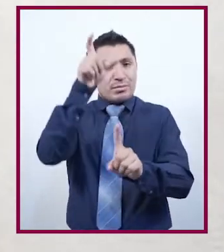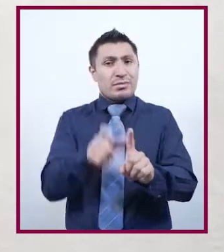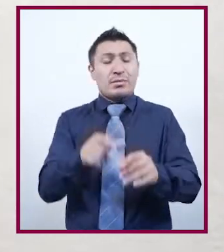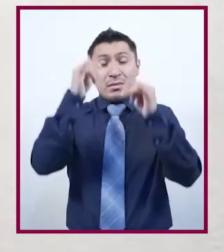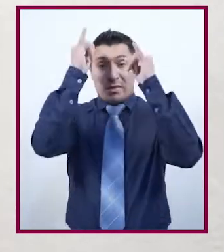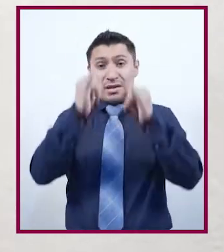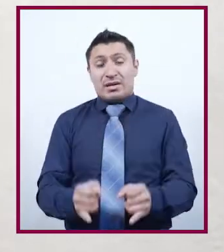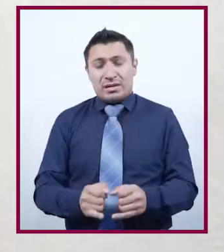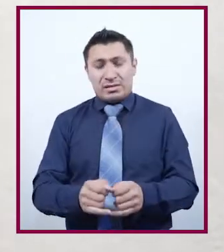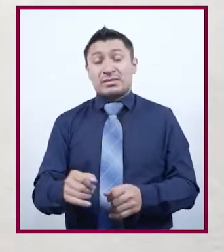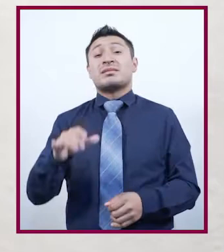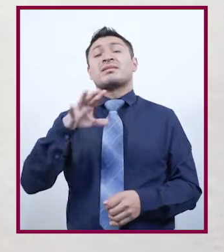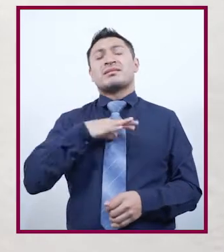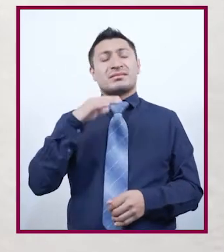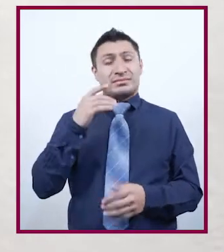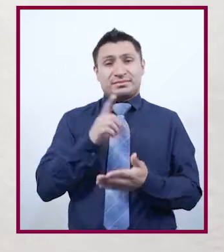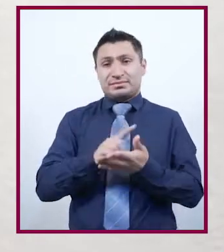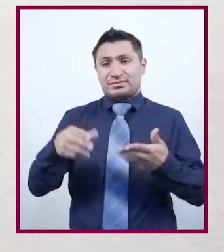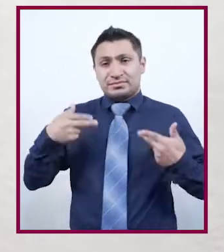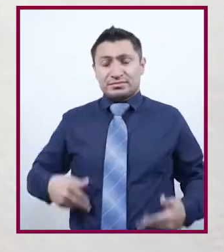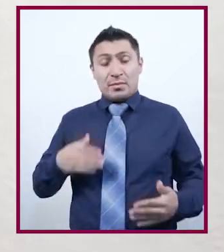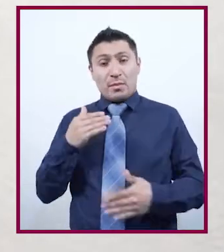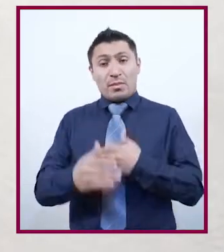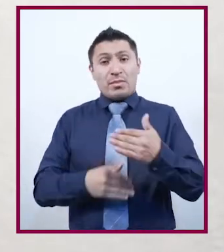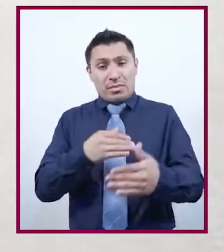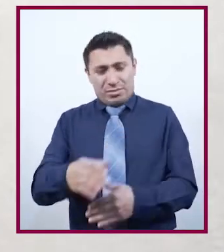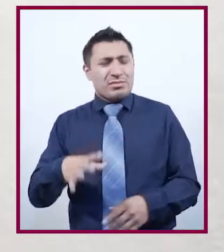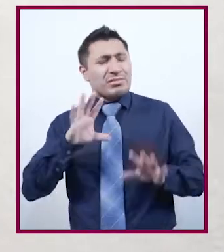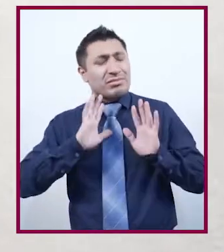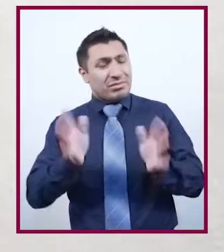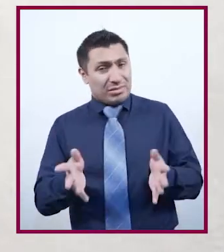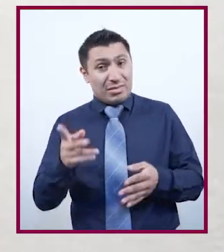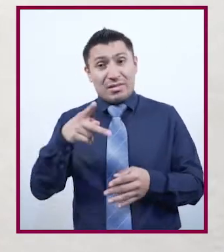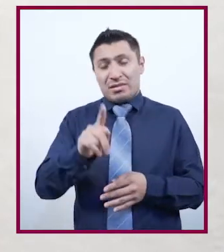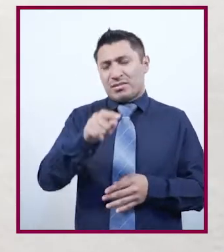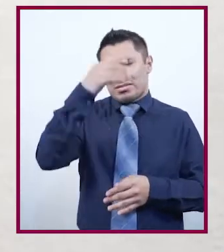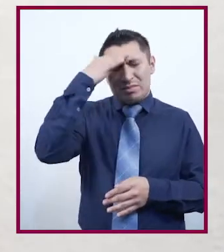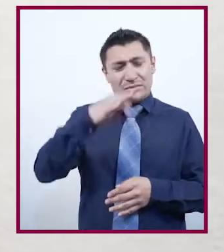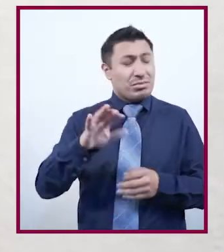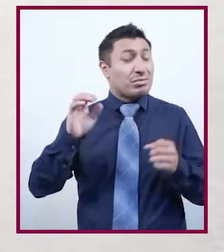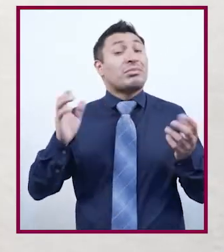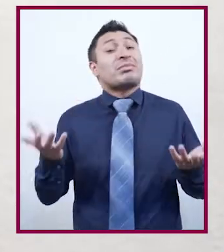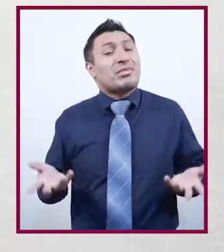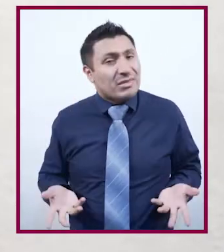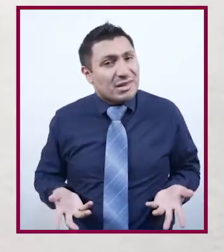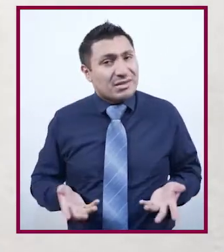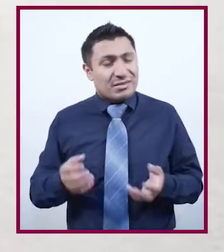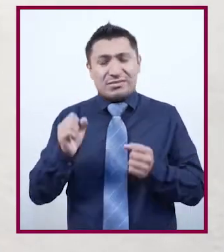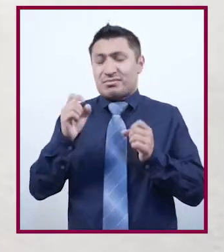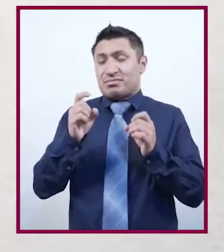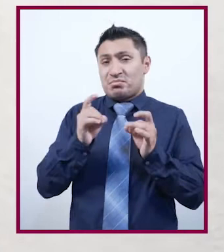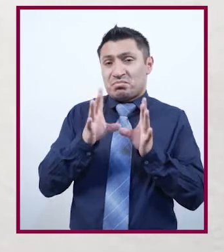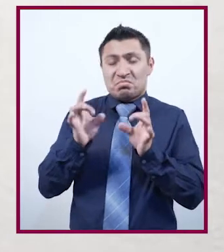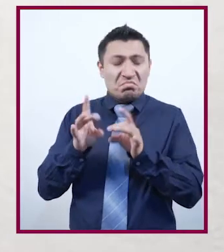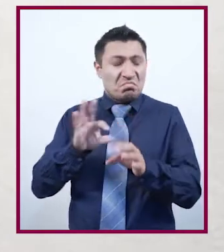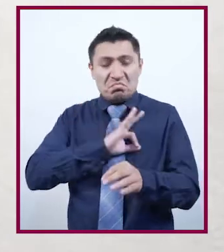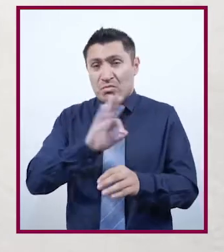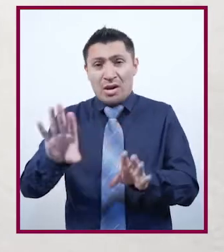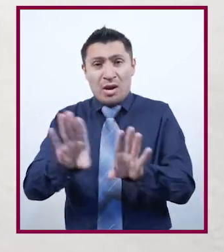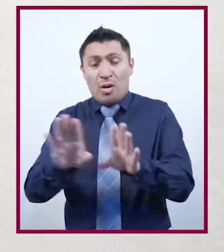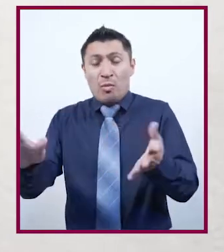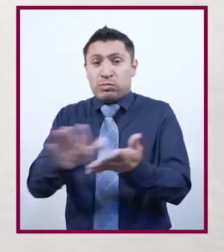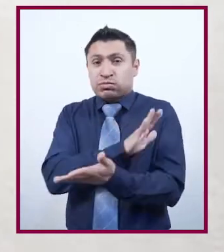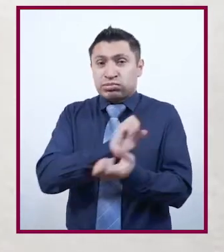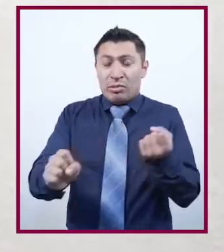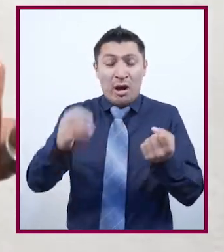A pesar de los avances en derechos humanos que ha logrado la humanidad, ¿sabes que hay circunstancias que pueden destruir esta etapa